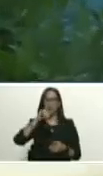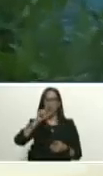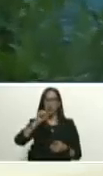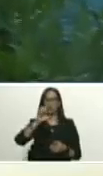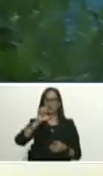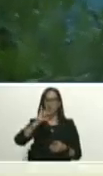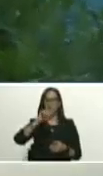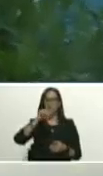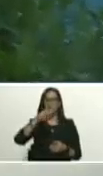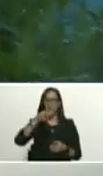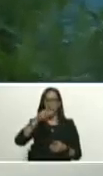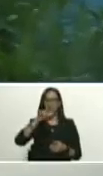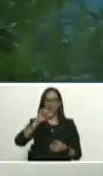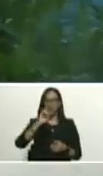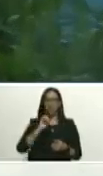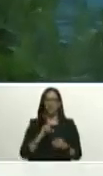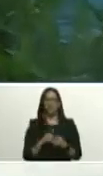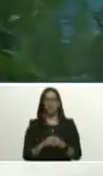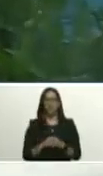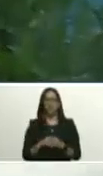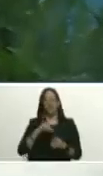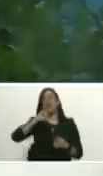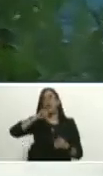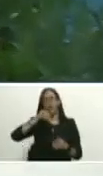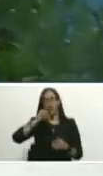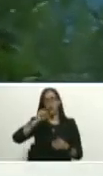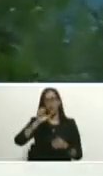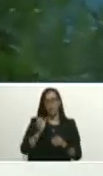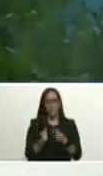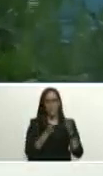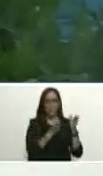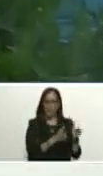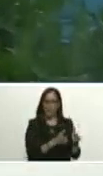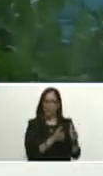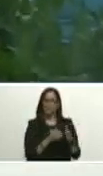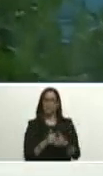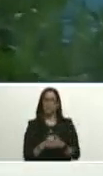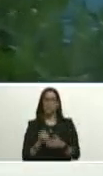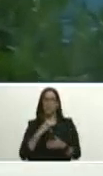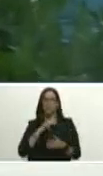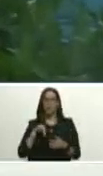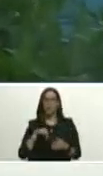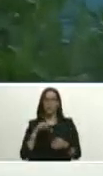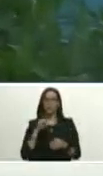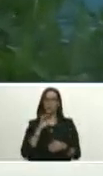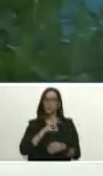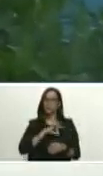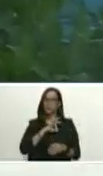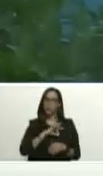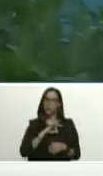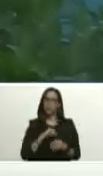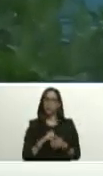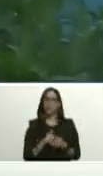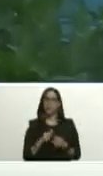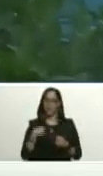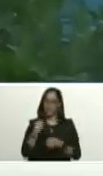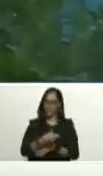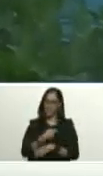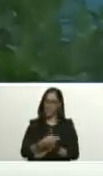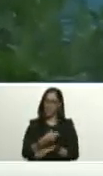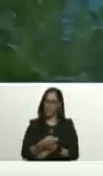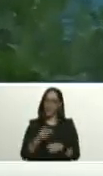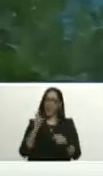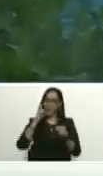José Gregorio Aranguren está nuestro socio que invirtió allí socio